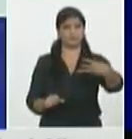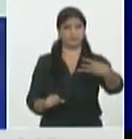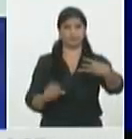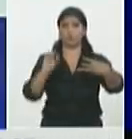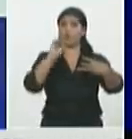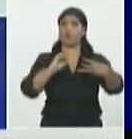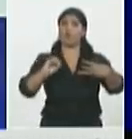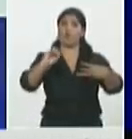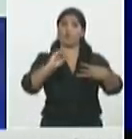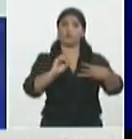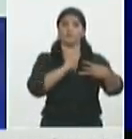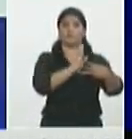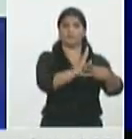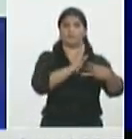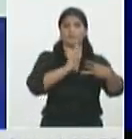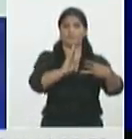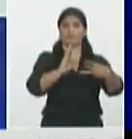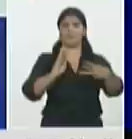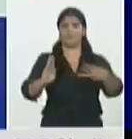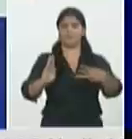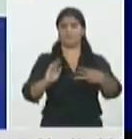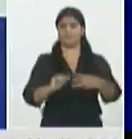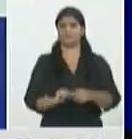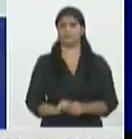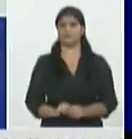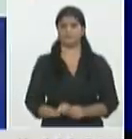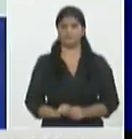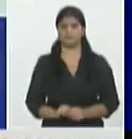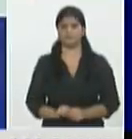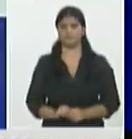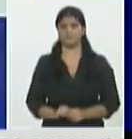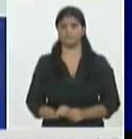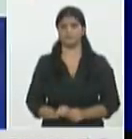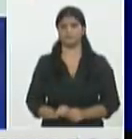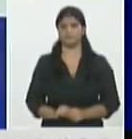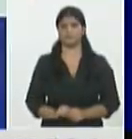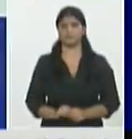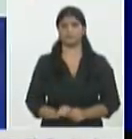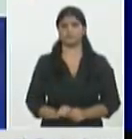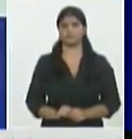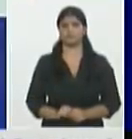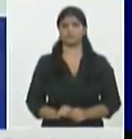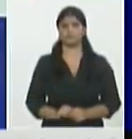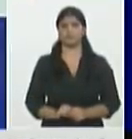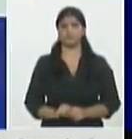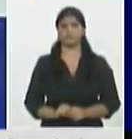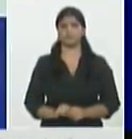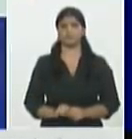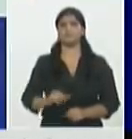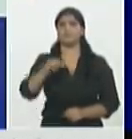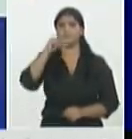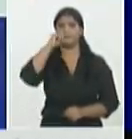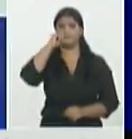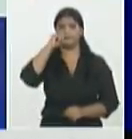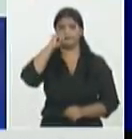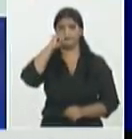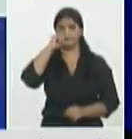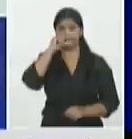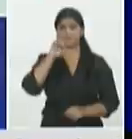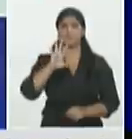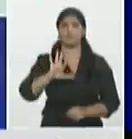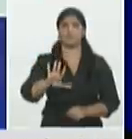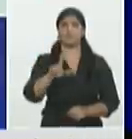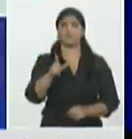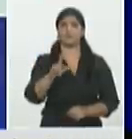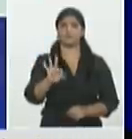después el municipio de Batabano del municipio de la provincia Mayabeque con 518